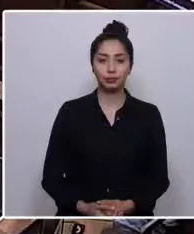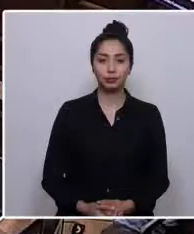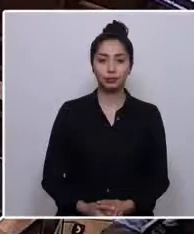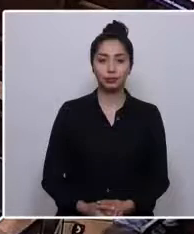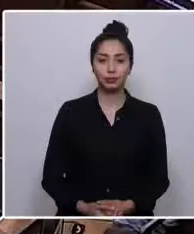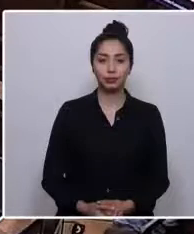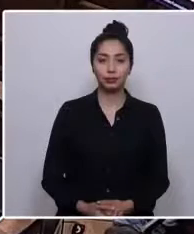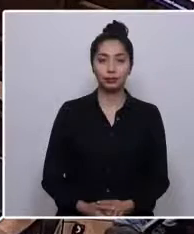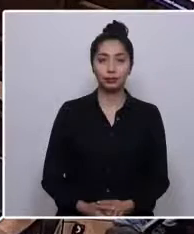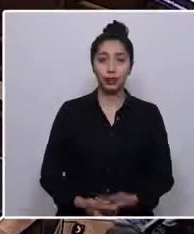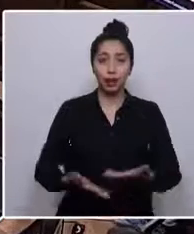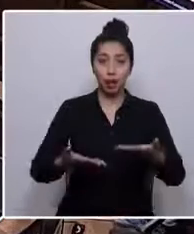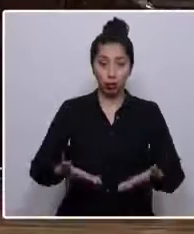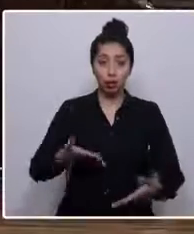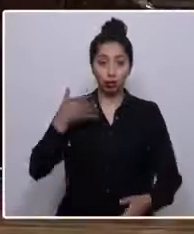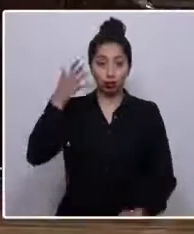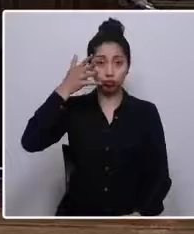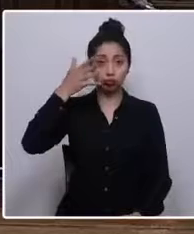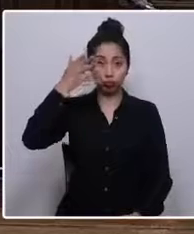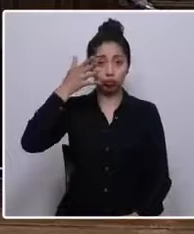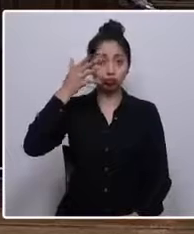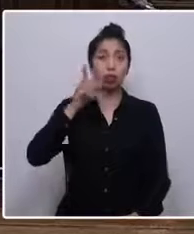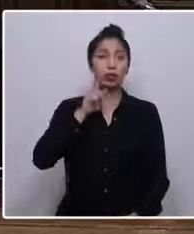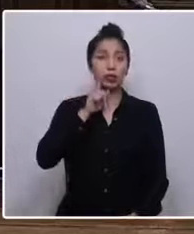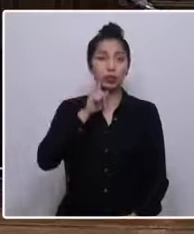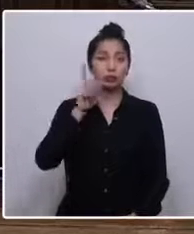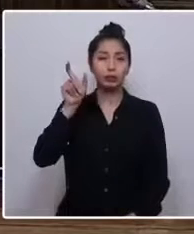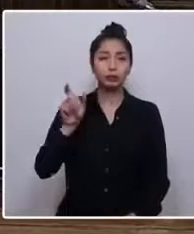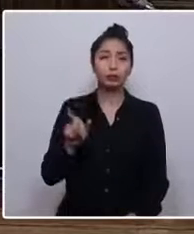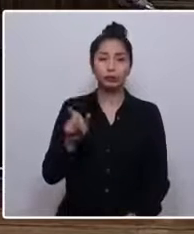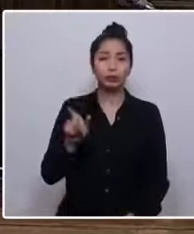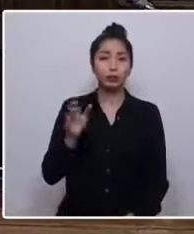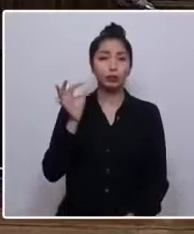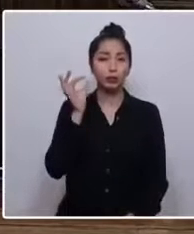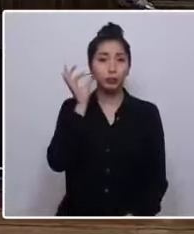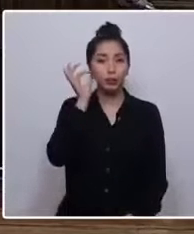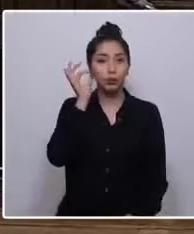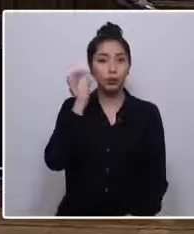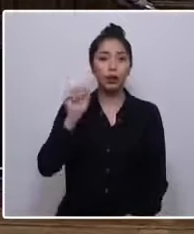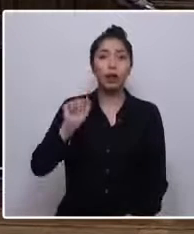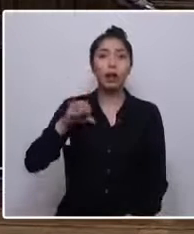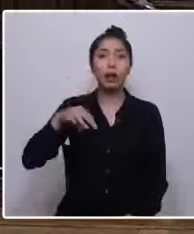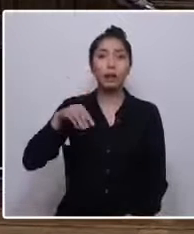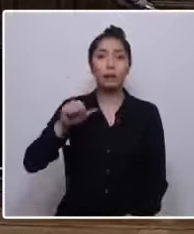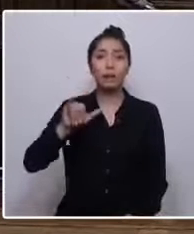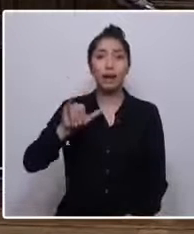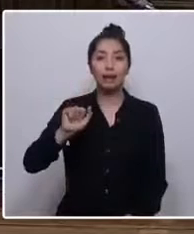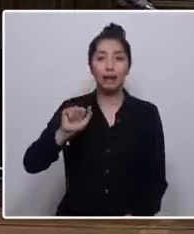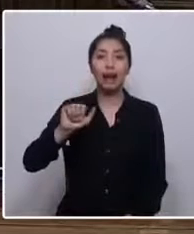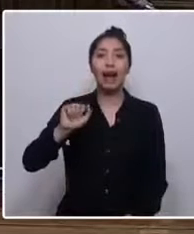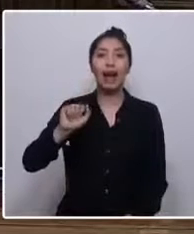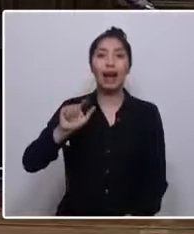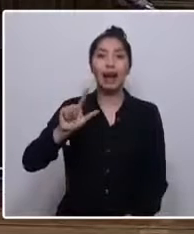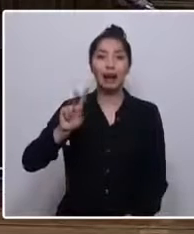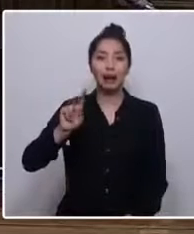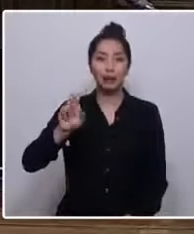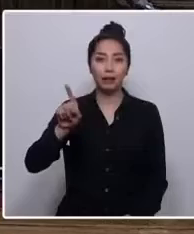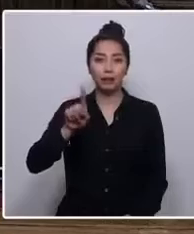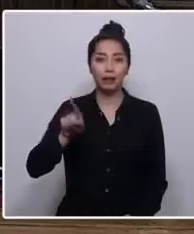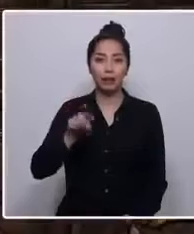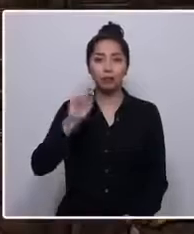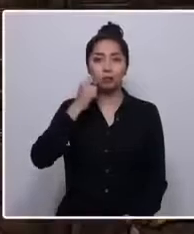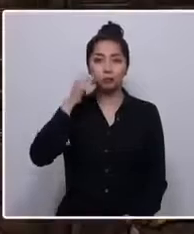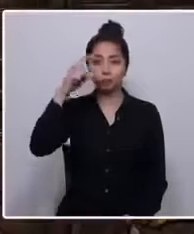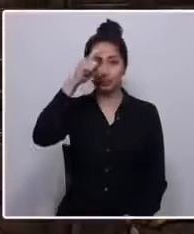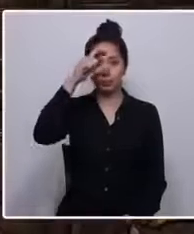Tiene la palabra enseguida la Convencional Constituyente, señora Amaya Alves. Buenos días,